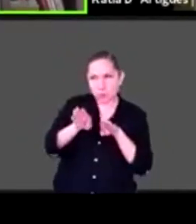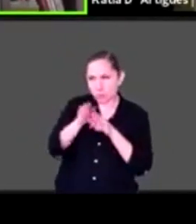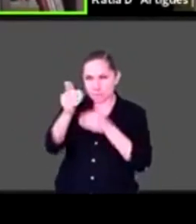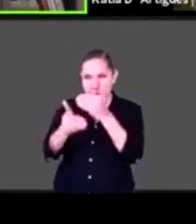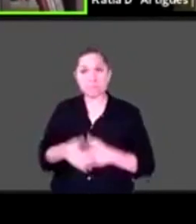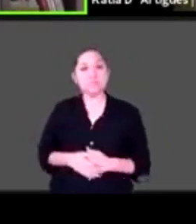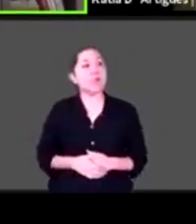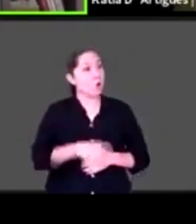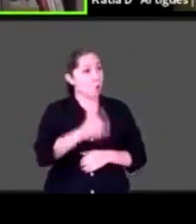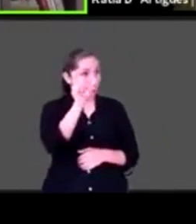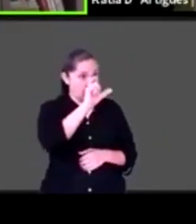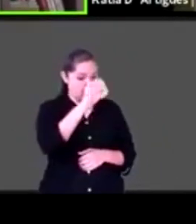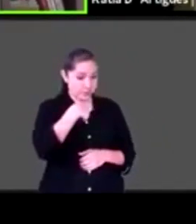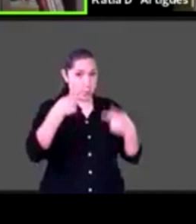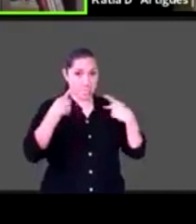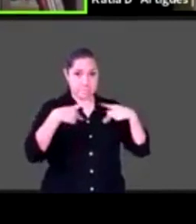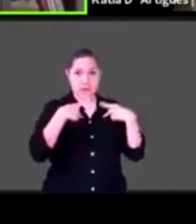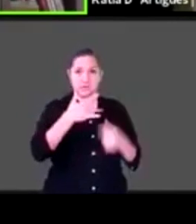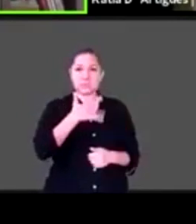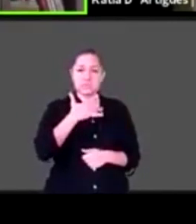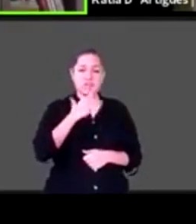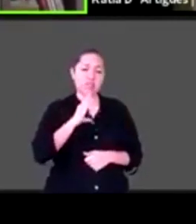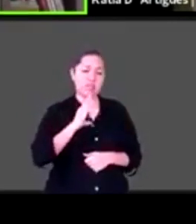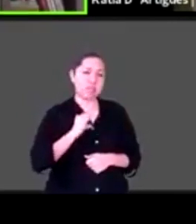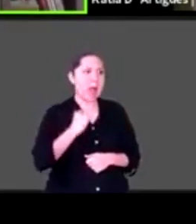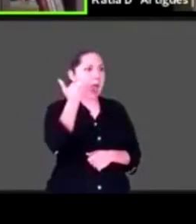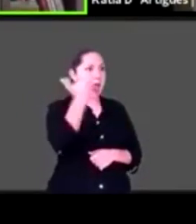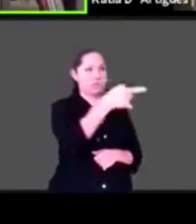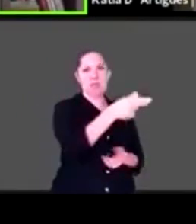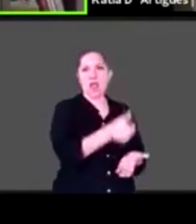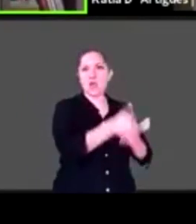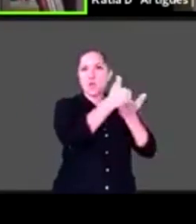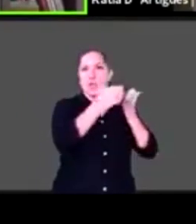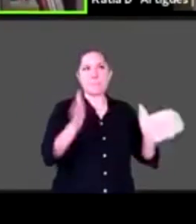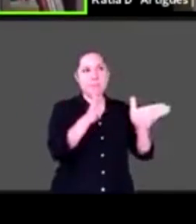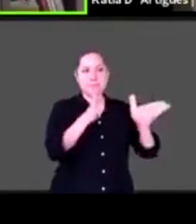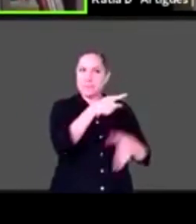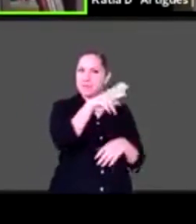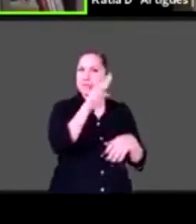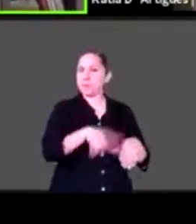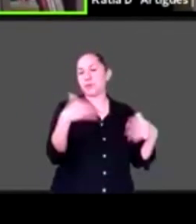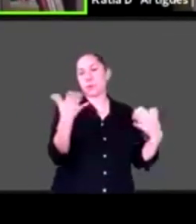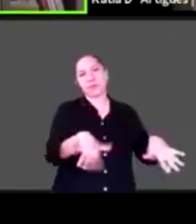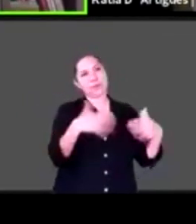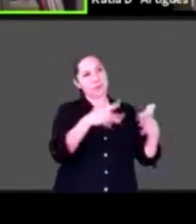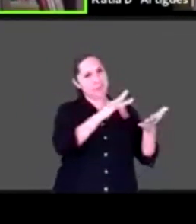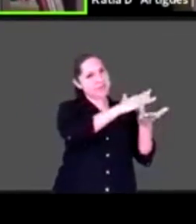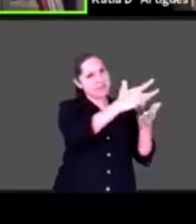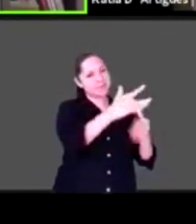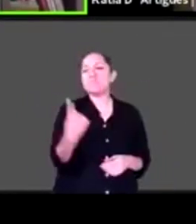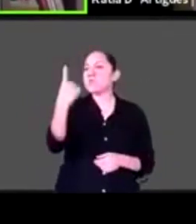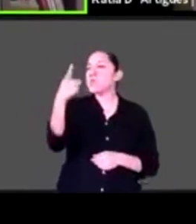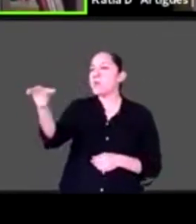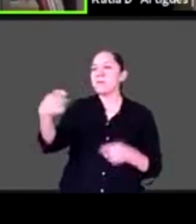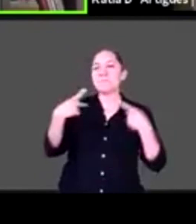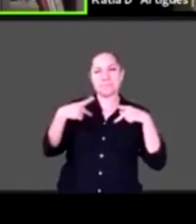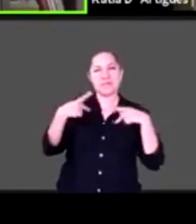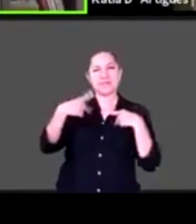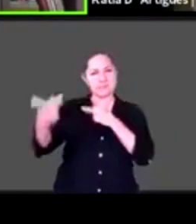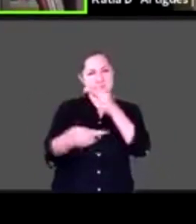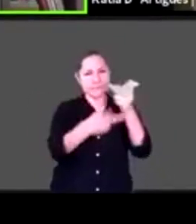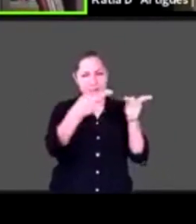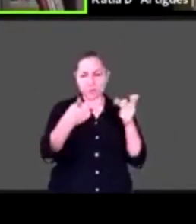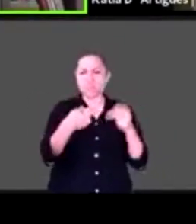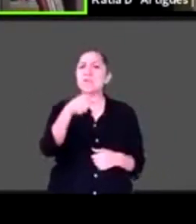teléfono, Juventino, eres lo máximo. Acá hay una persona que pregunta justamente que seguramente tú debes saber si conoces de lengua de